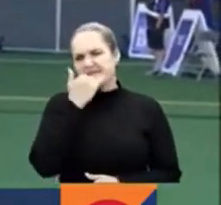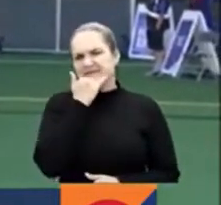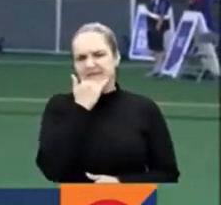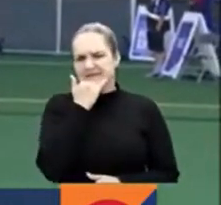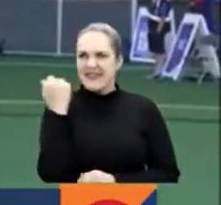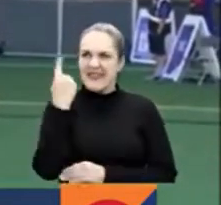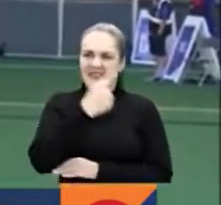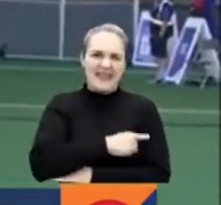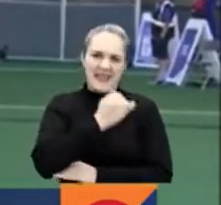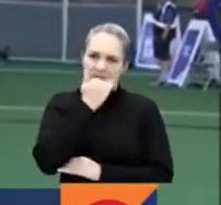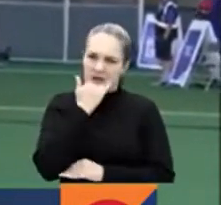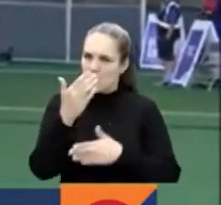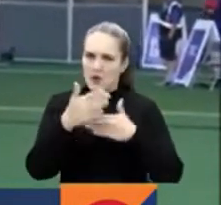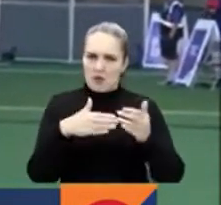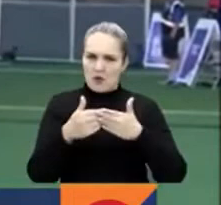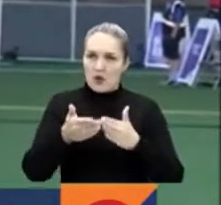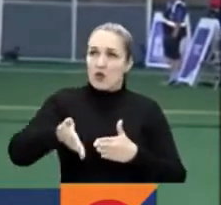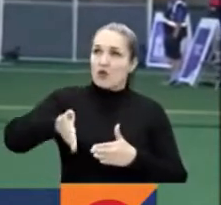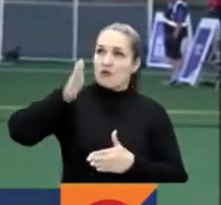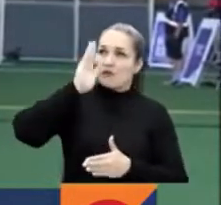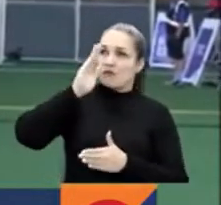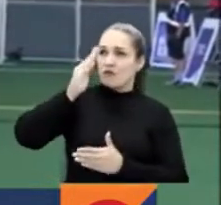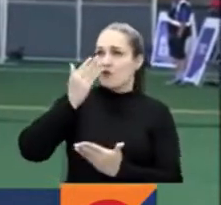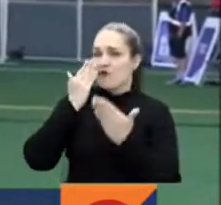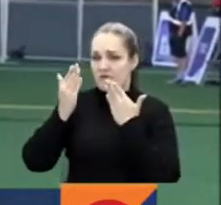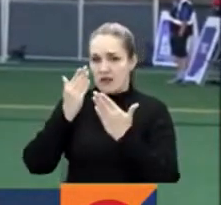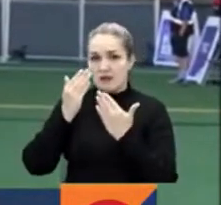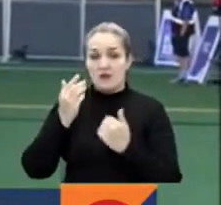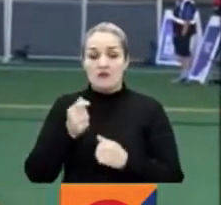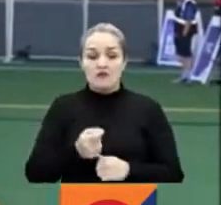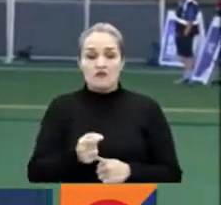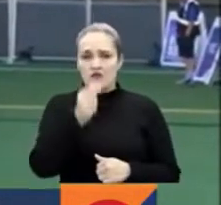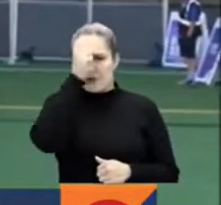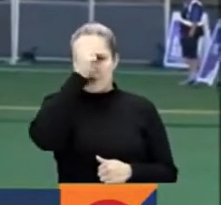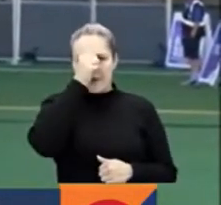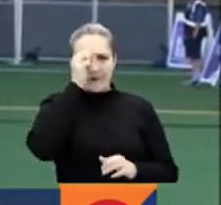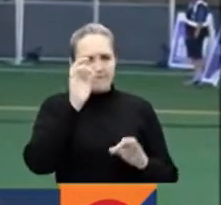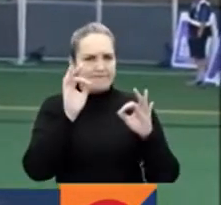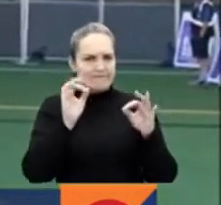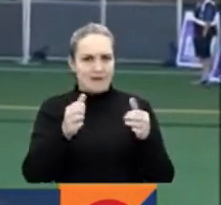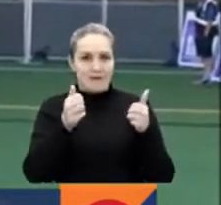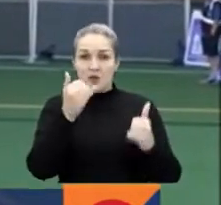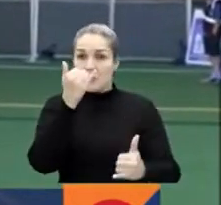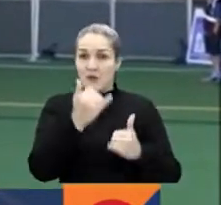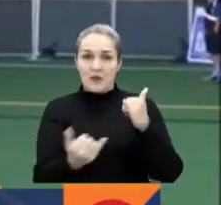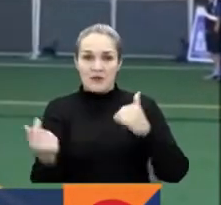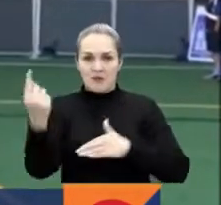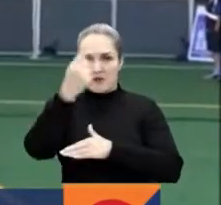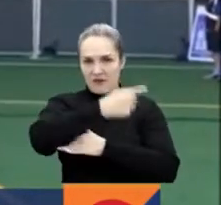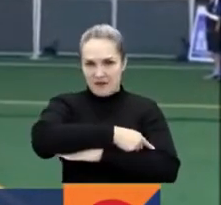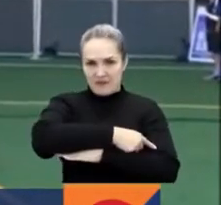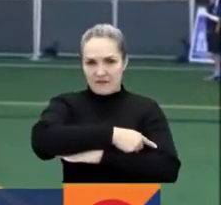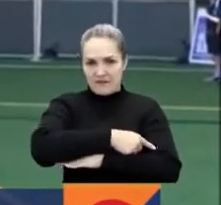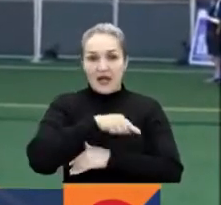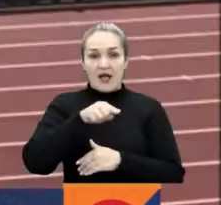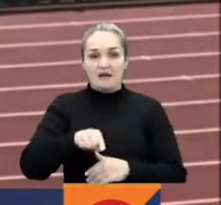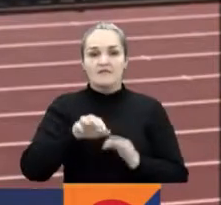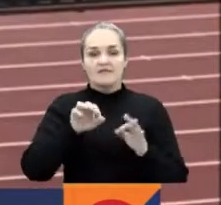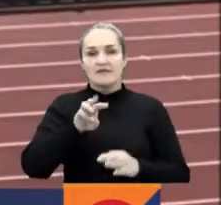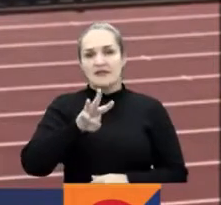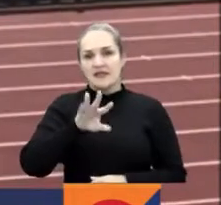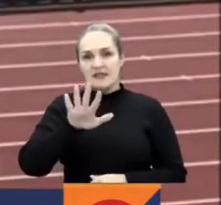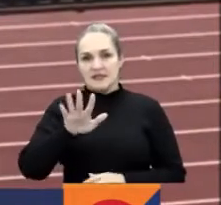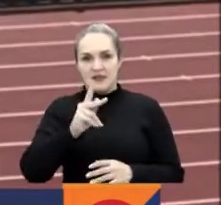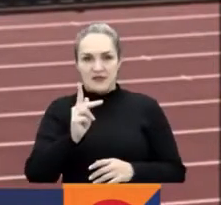Bueno, confiando en Dios, va a ser una excelente jornada el domingo, el último día de competencias y el día que haré los 35 kilómetros.